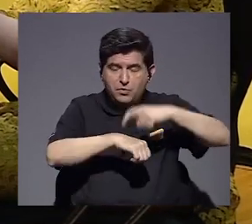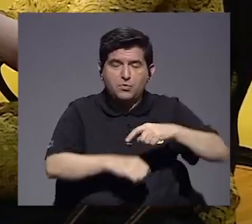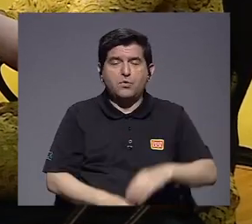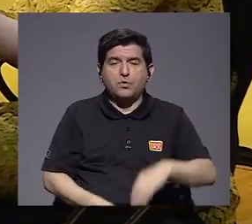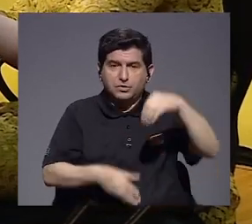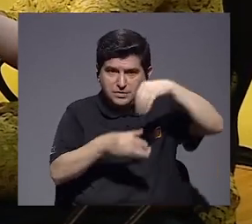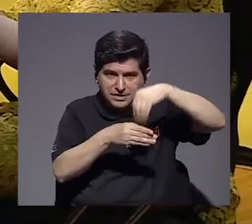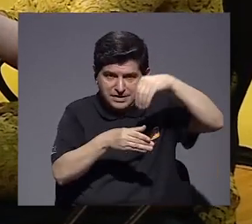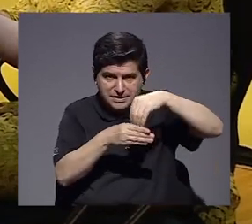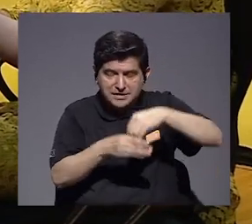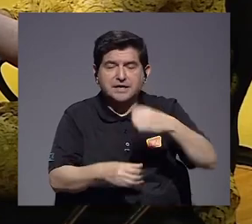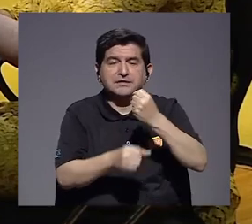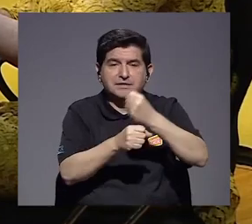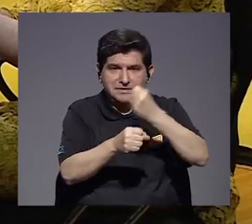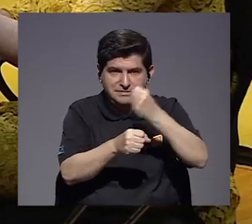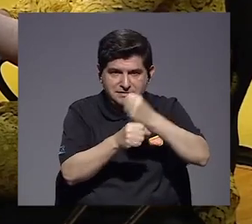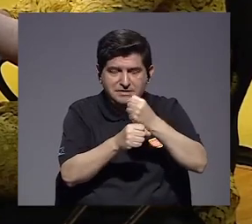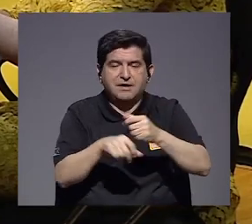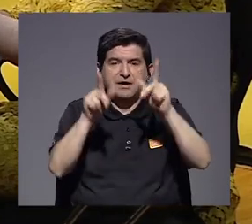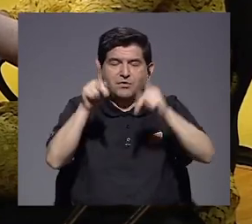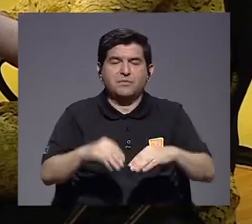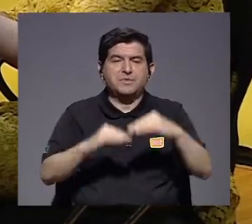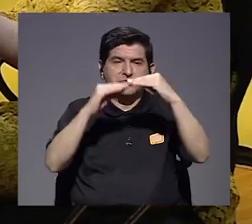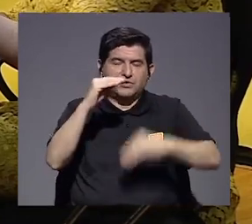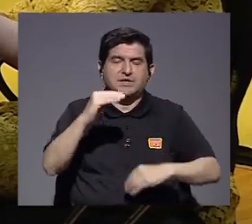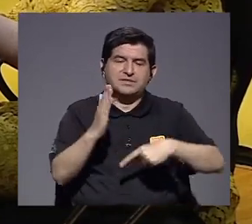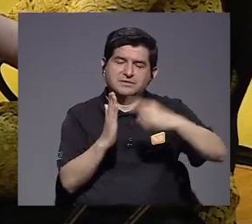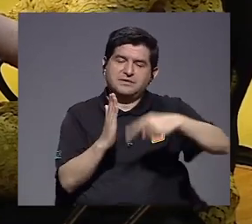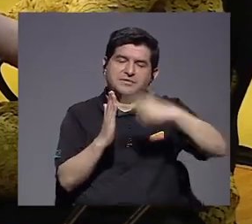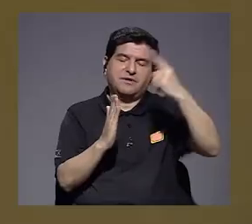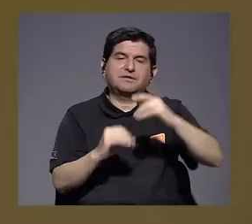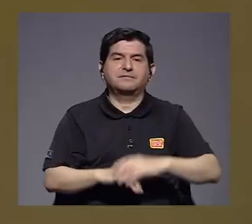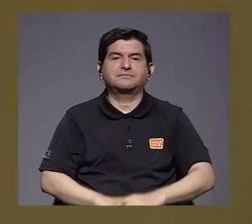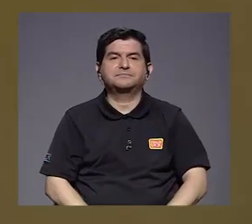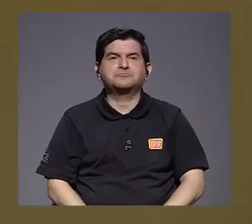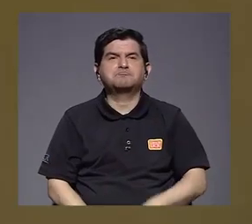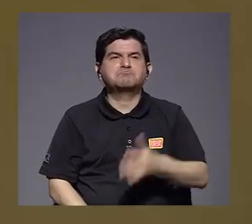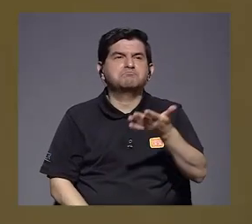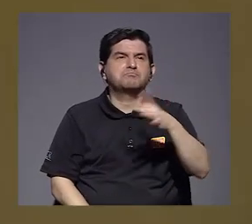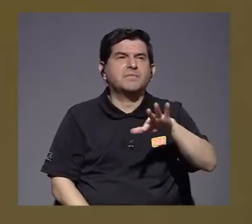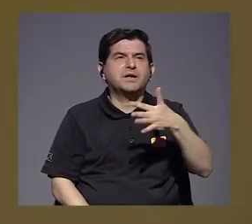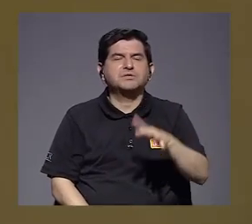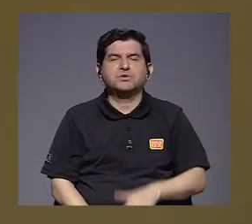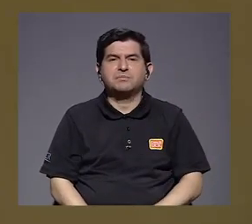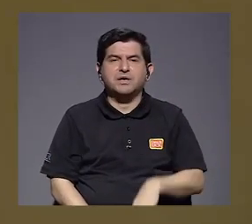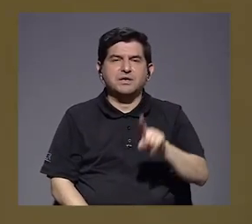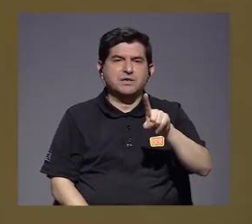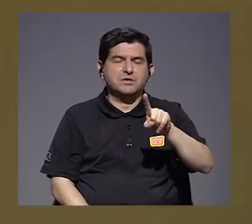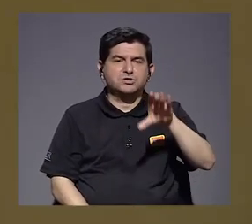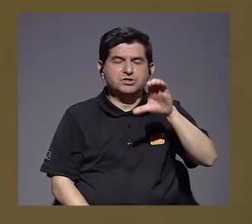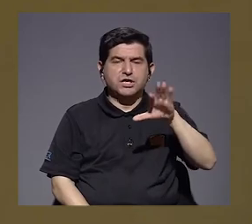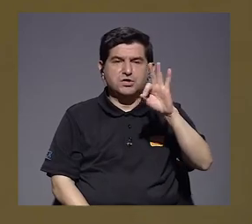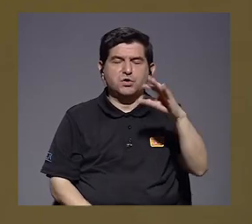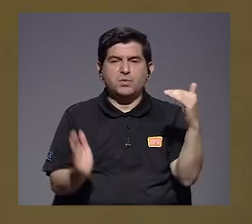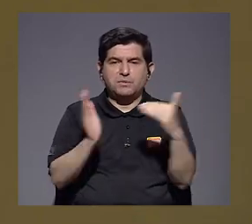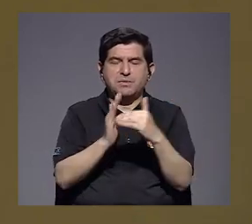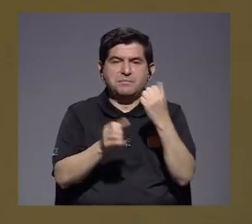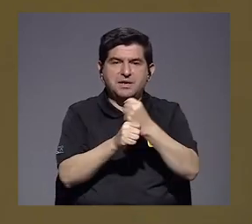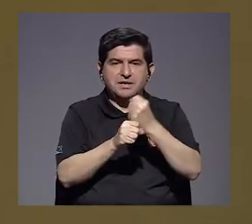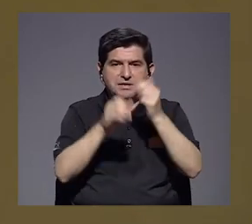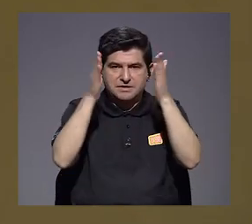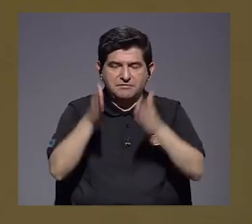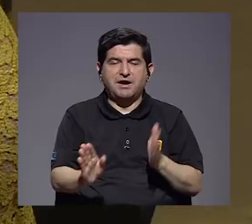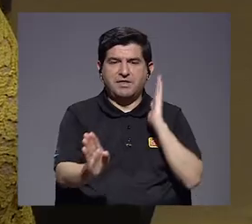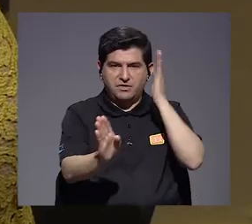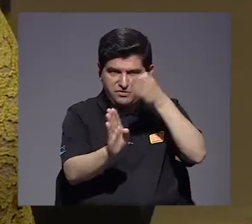inyecta y que sobre todo genera empleo para personas de baja calificación. Sí, más o menos 109 mil empleados de manera